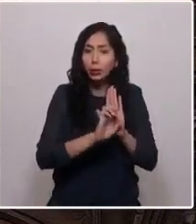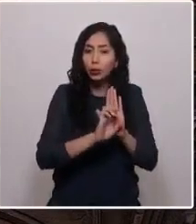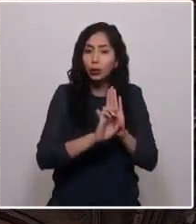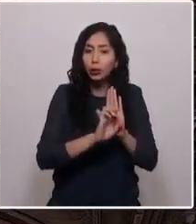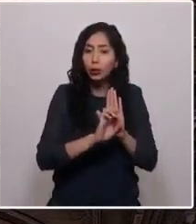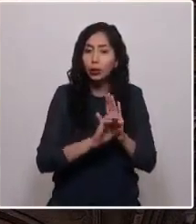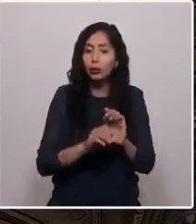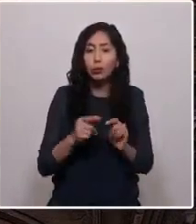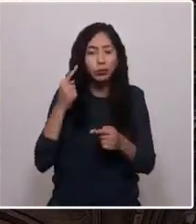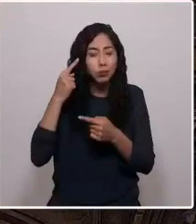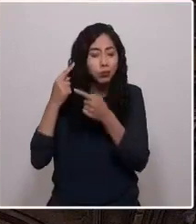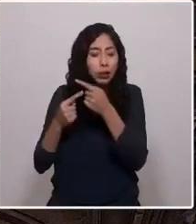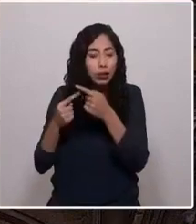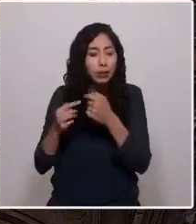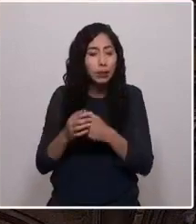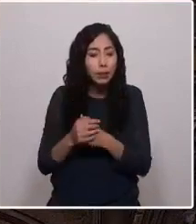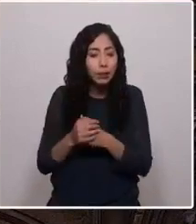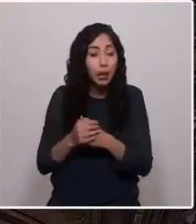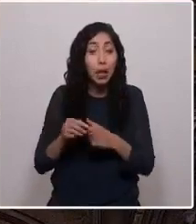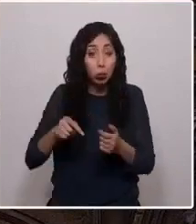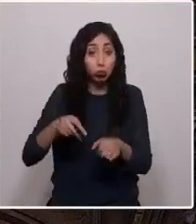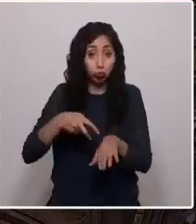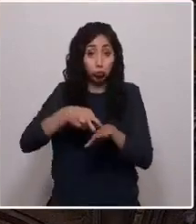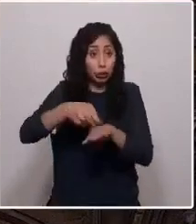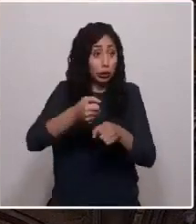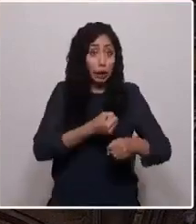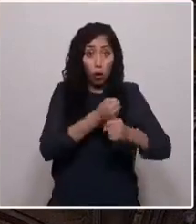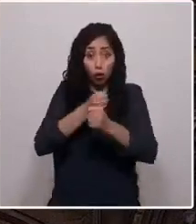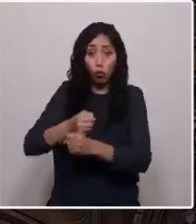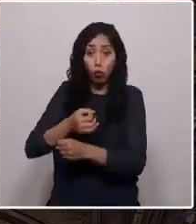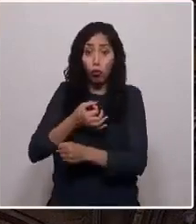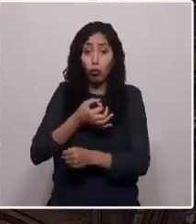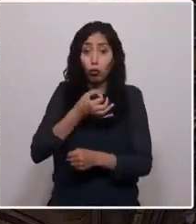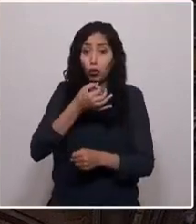Desde aquí, los changos decimos Chile marítimo.